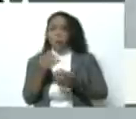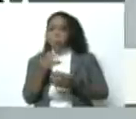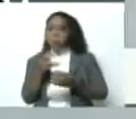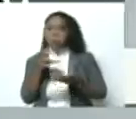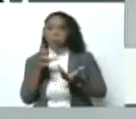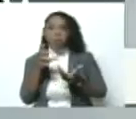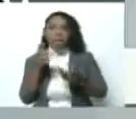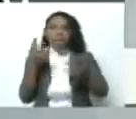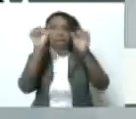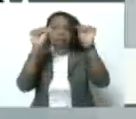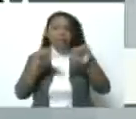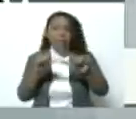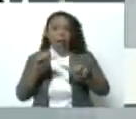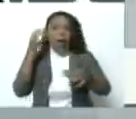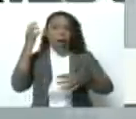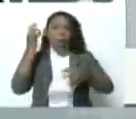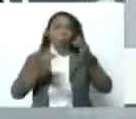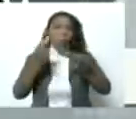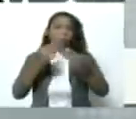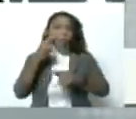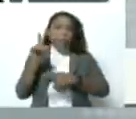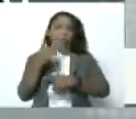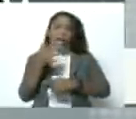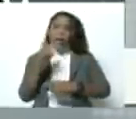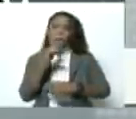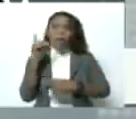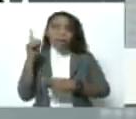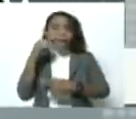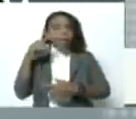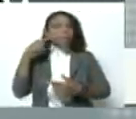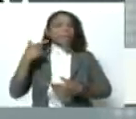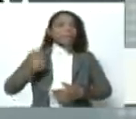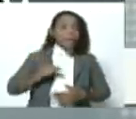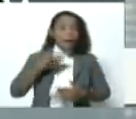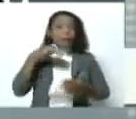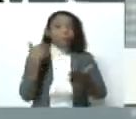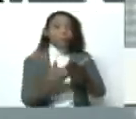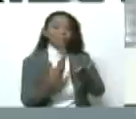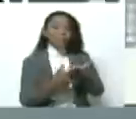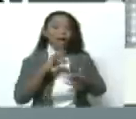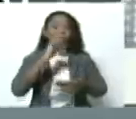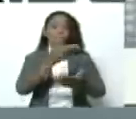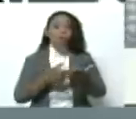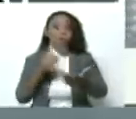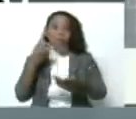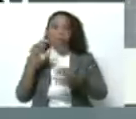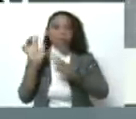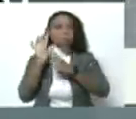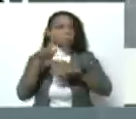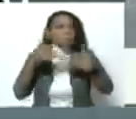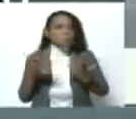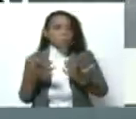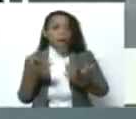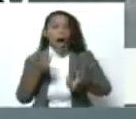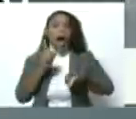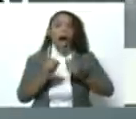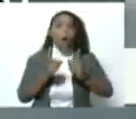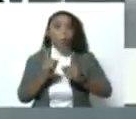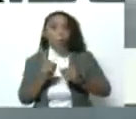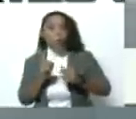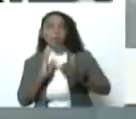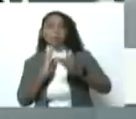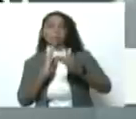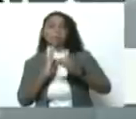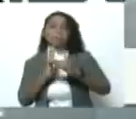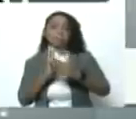judicial. Una declaración muy ambigua que ellos tendrán que demostrar en el informe. ¿Qué se refieren ellos con eso? Bueno, que hubo algunas inhabilitaciones,